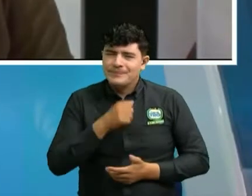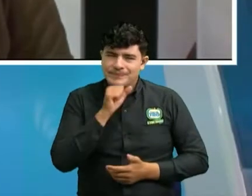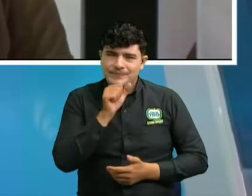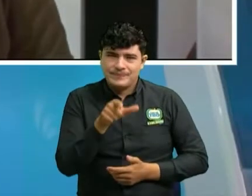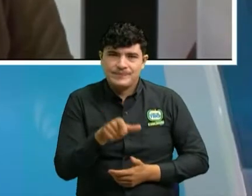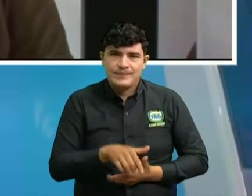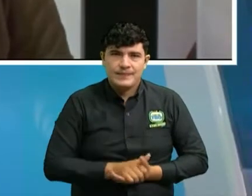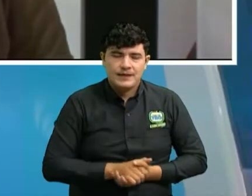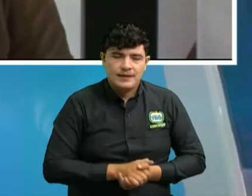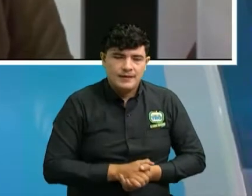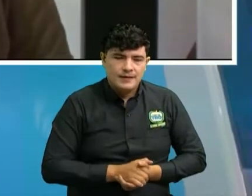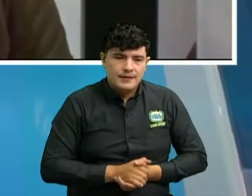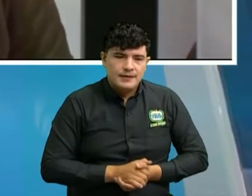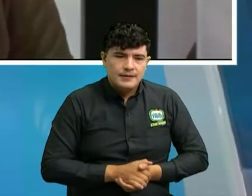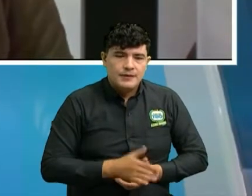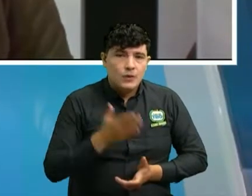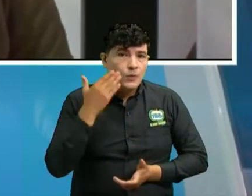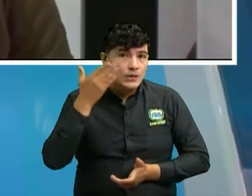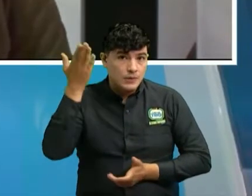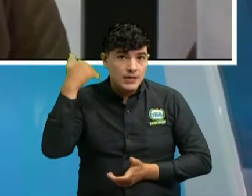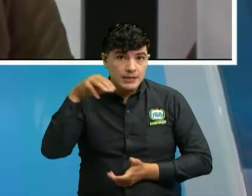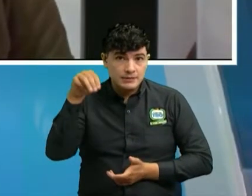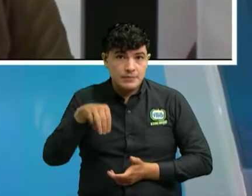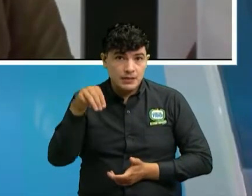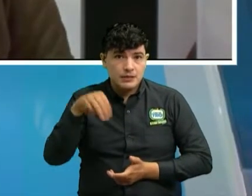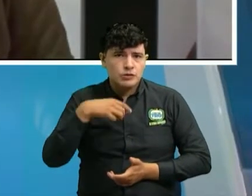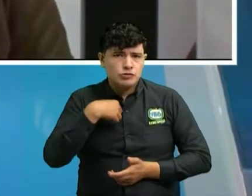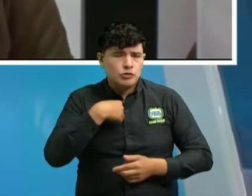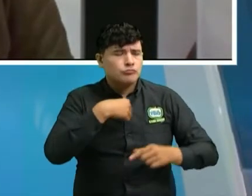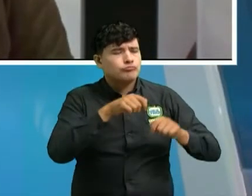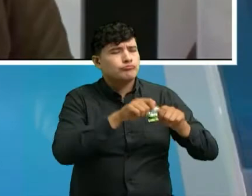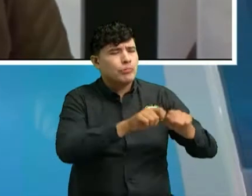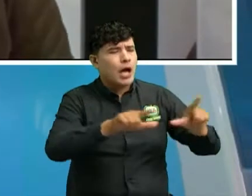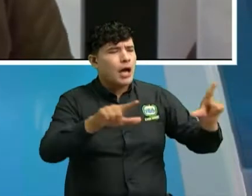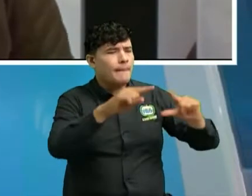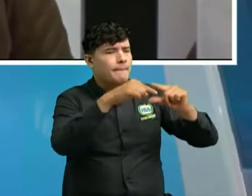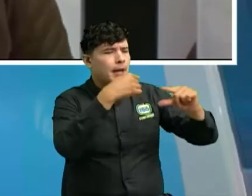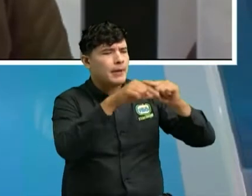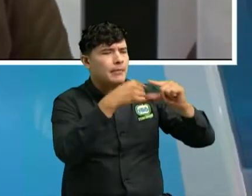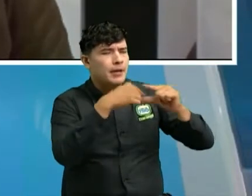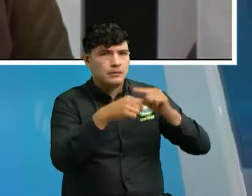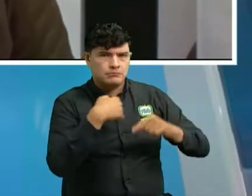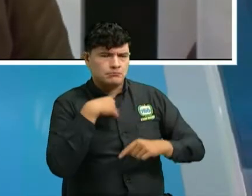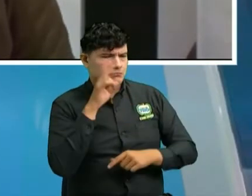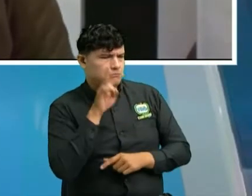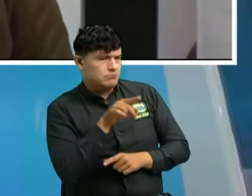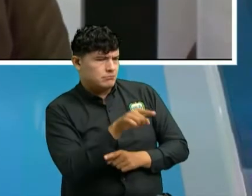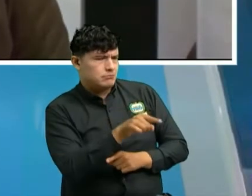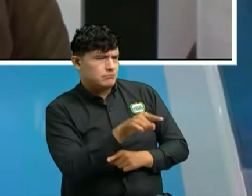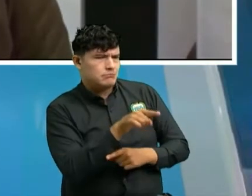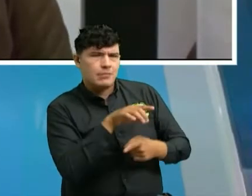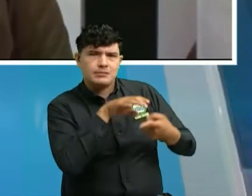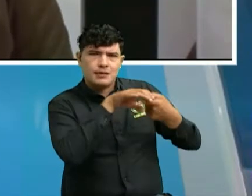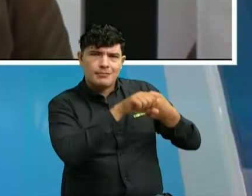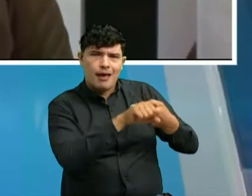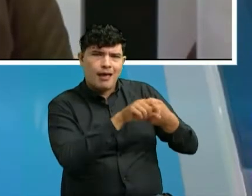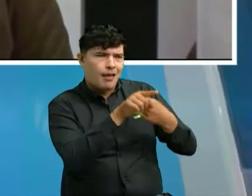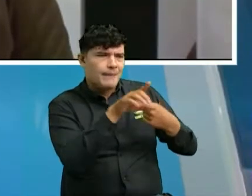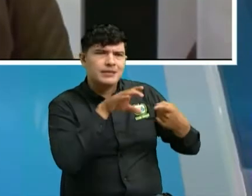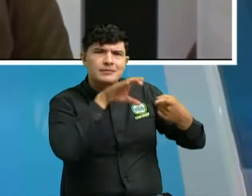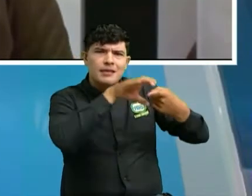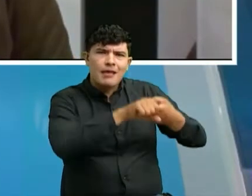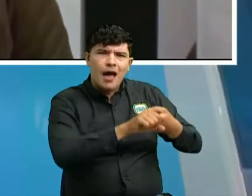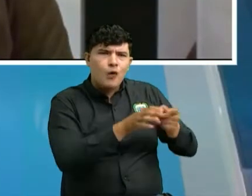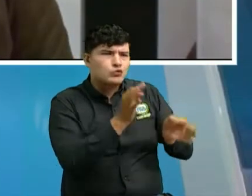que el martes pasado yo entro a mi correo electrónico y veo que me están citando desde un juzgado